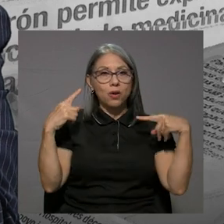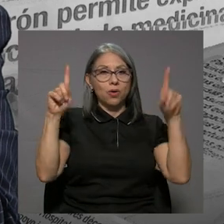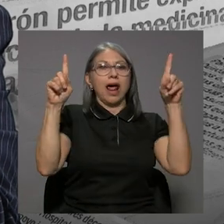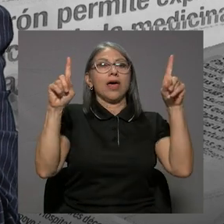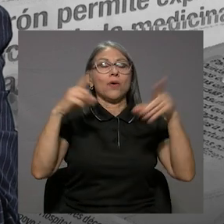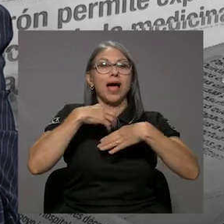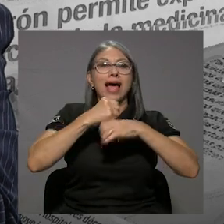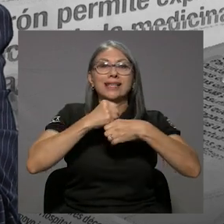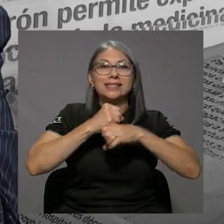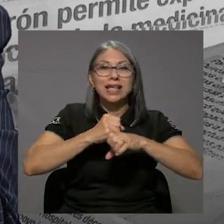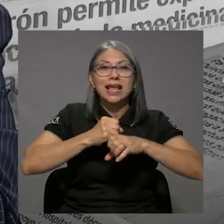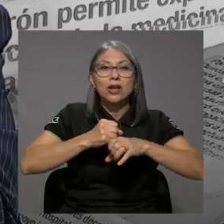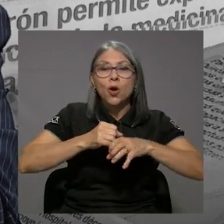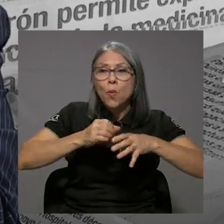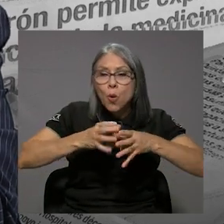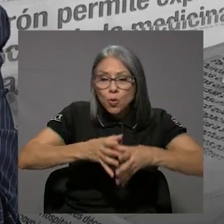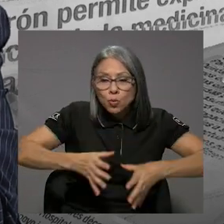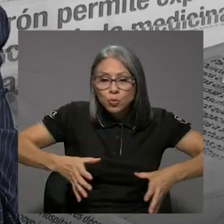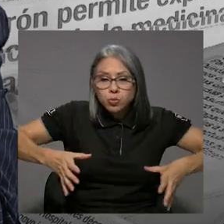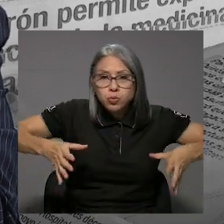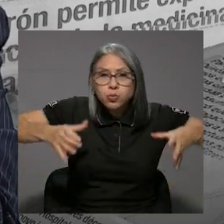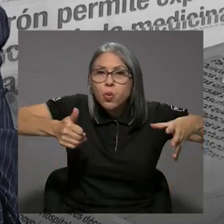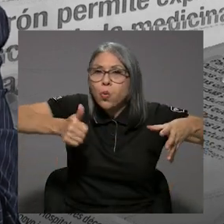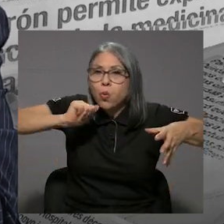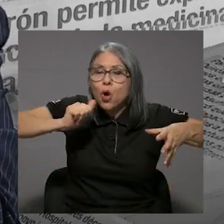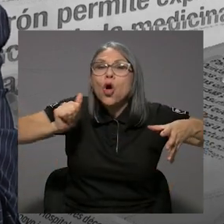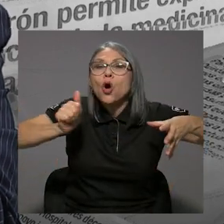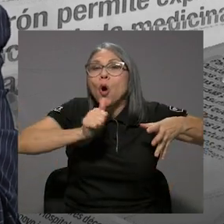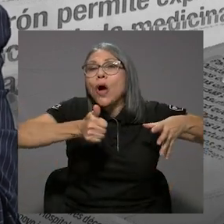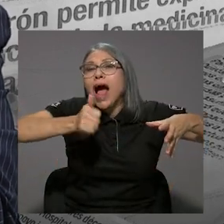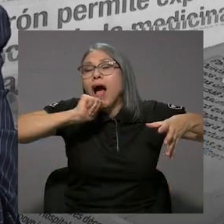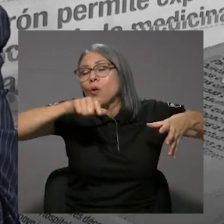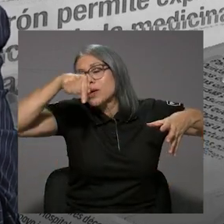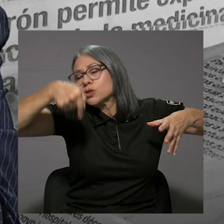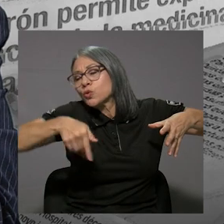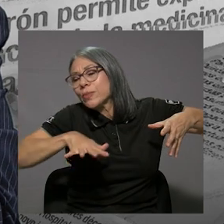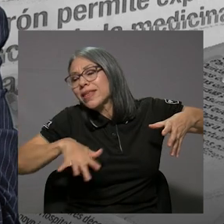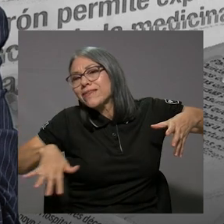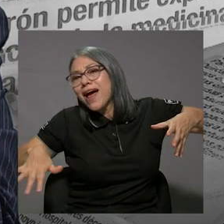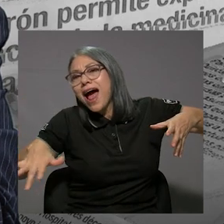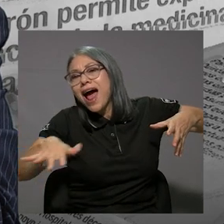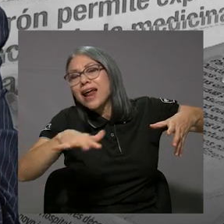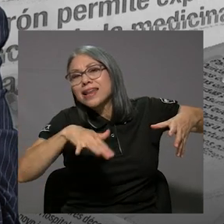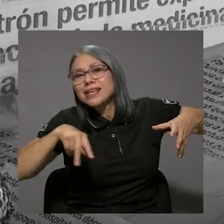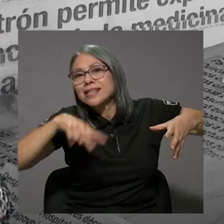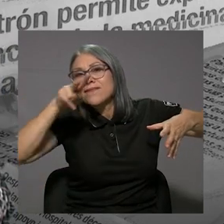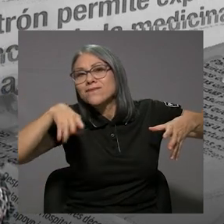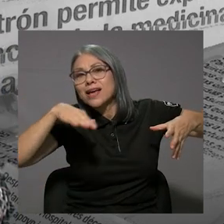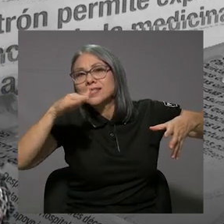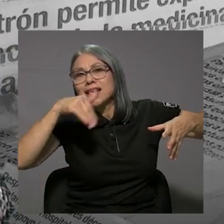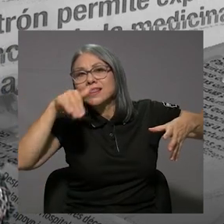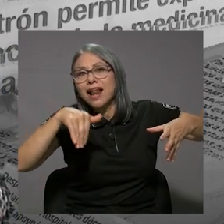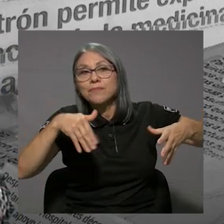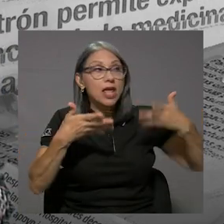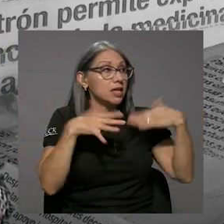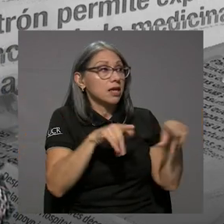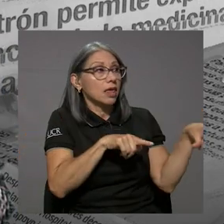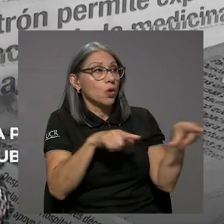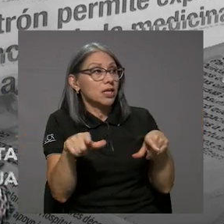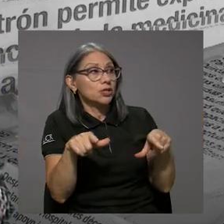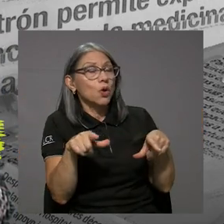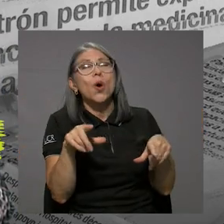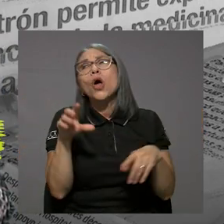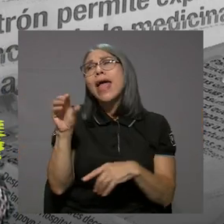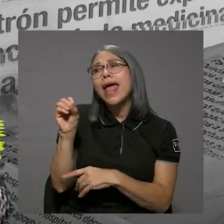incorporar pozos tomando agua de las aguas subterráneas, aquí de los acuíferos del Valle Central. quedó listo el Orozi